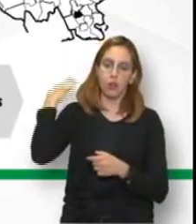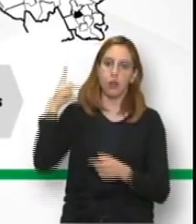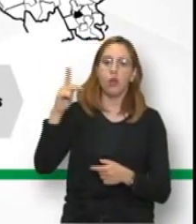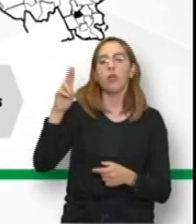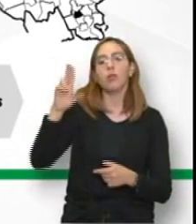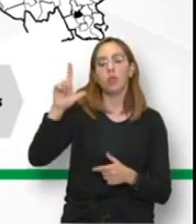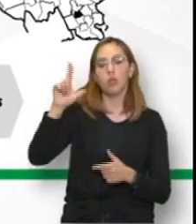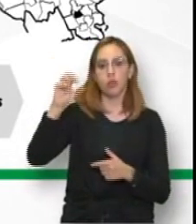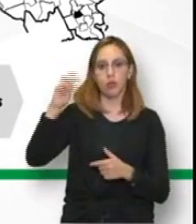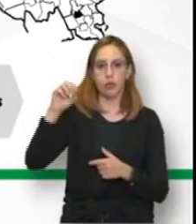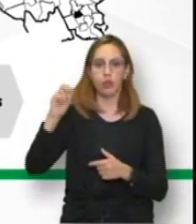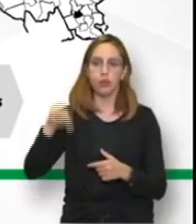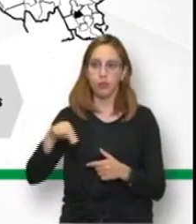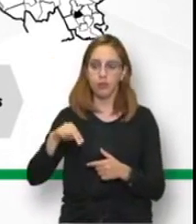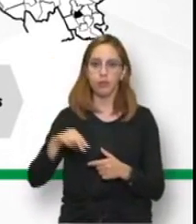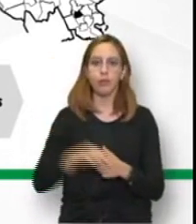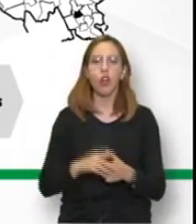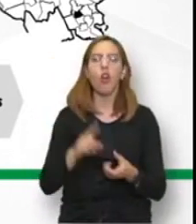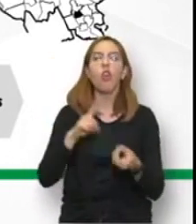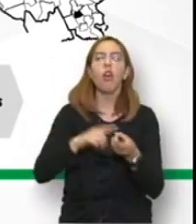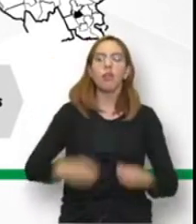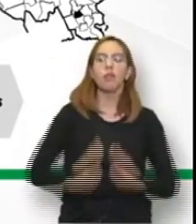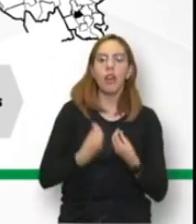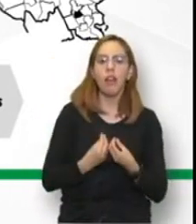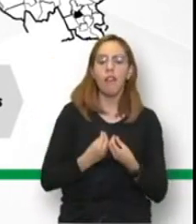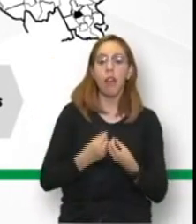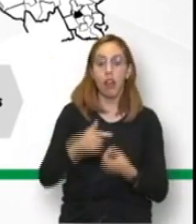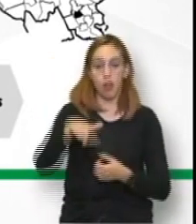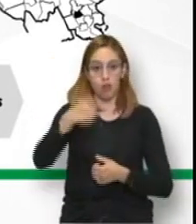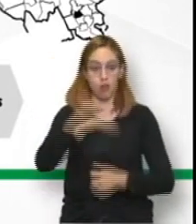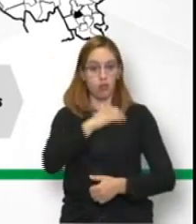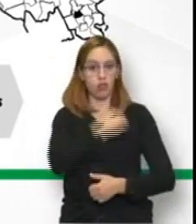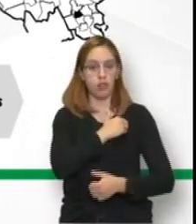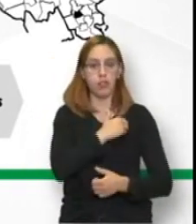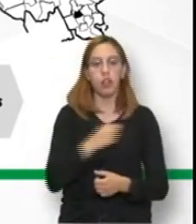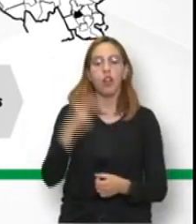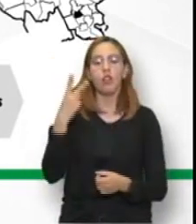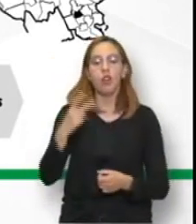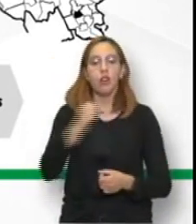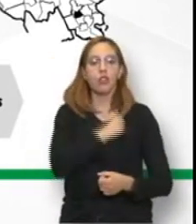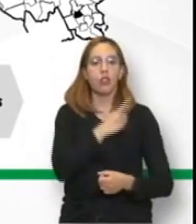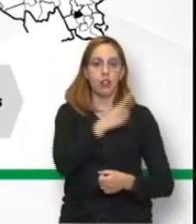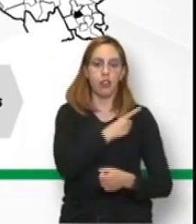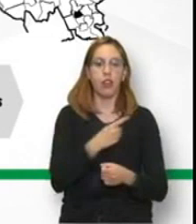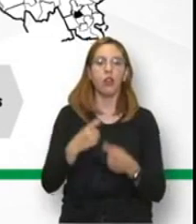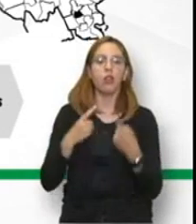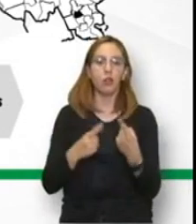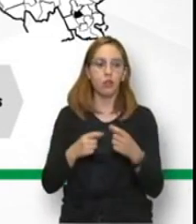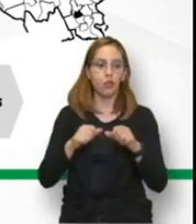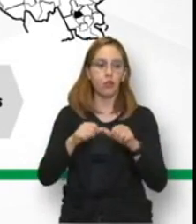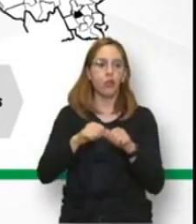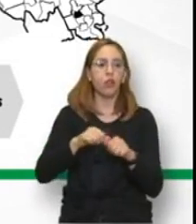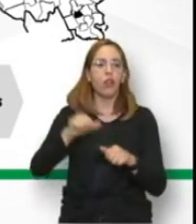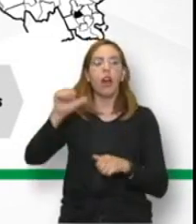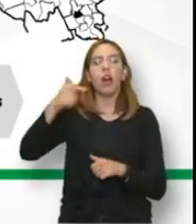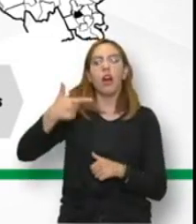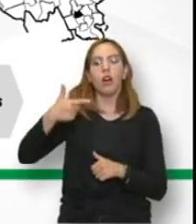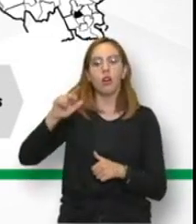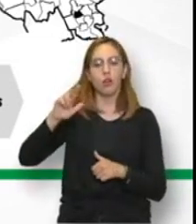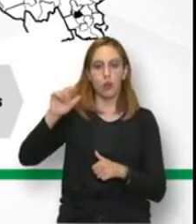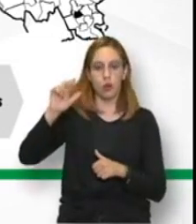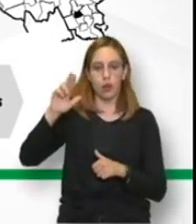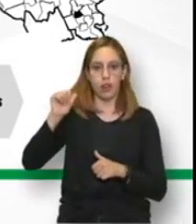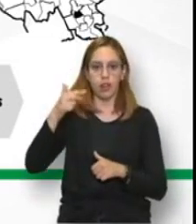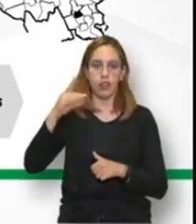estas 18 lamentables defunciones 11 de la capital del estado 2 de soledad una de guadalcázar una de moctezuma una de